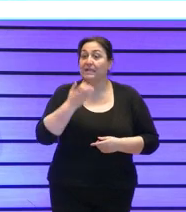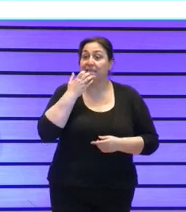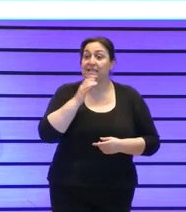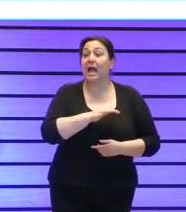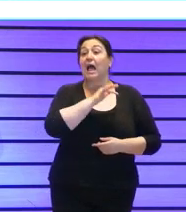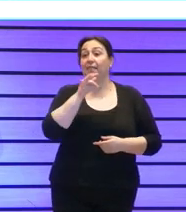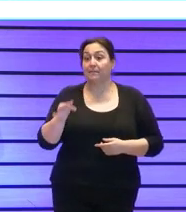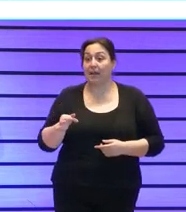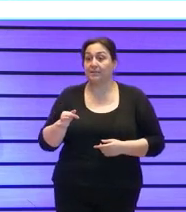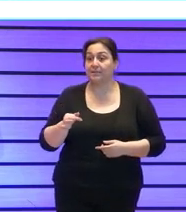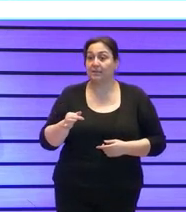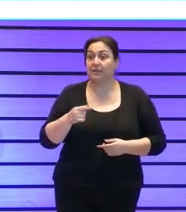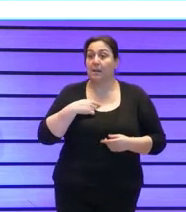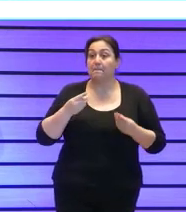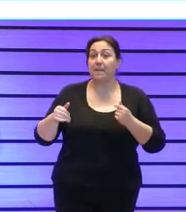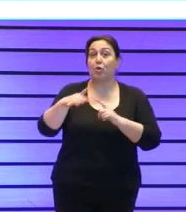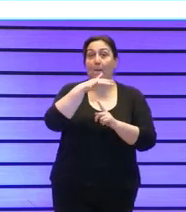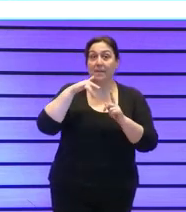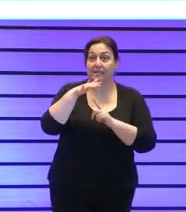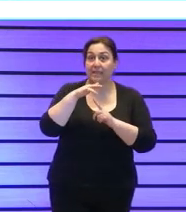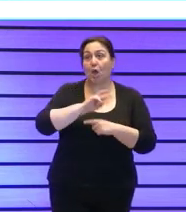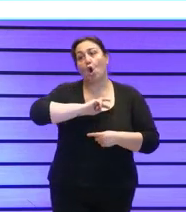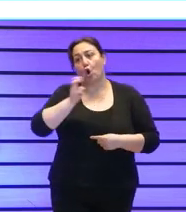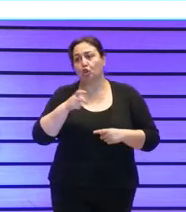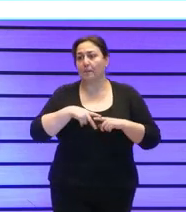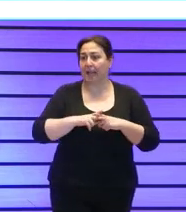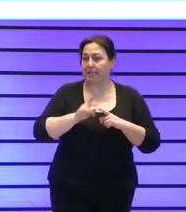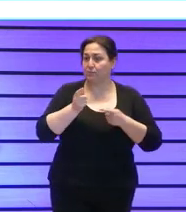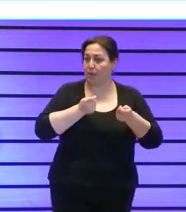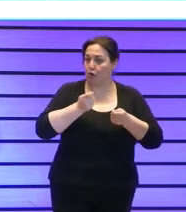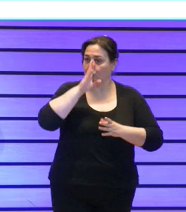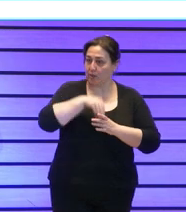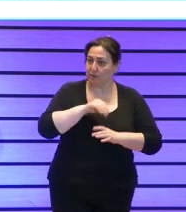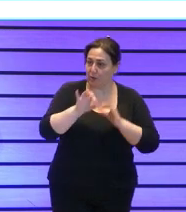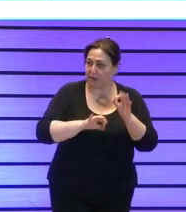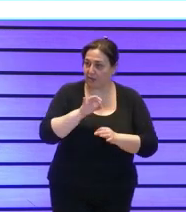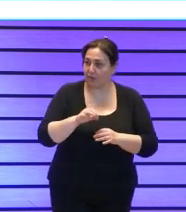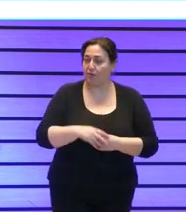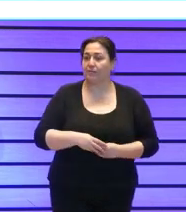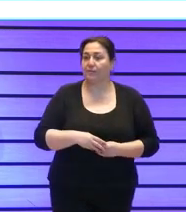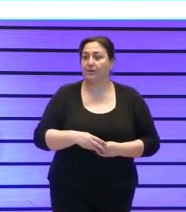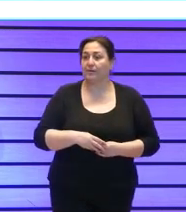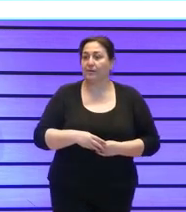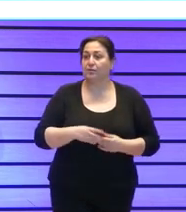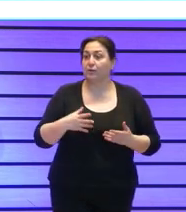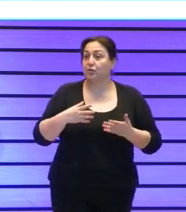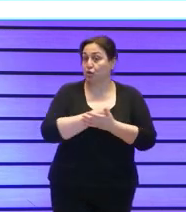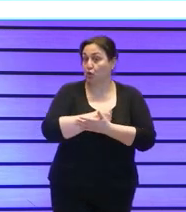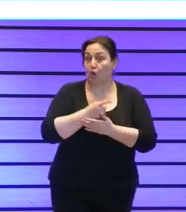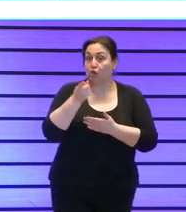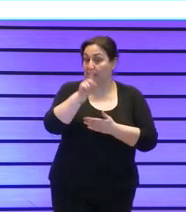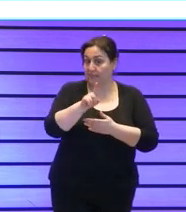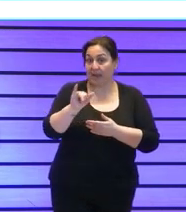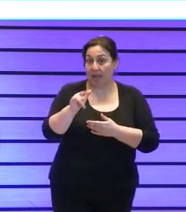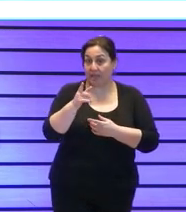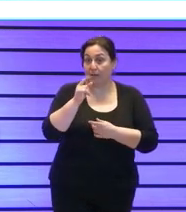además teníamos en medio ambiente era otro mecanismo de control que había dentro de la organización todas tenemos protección